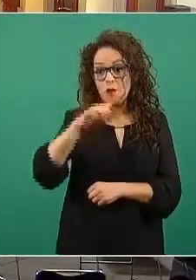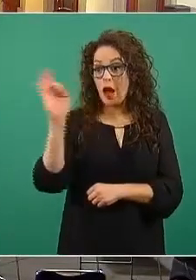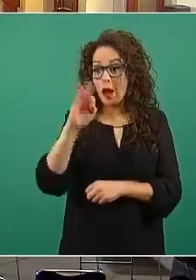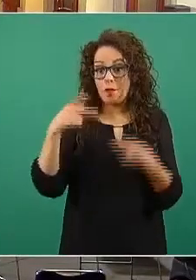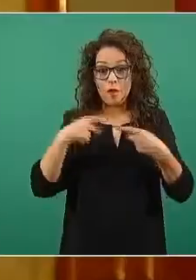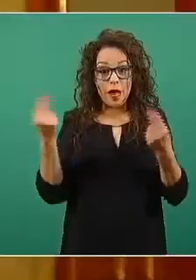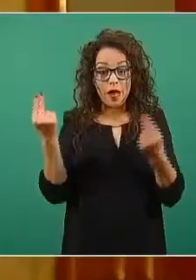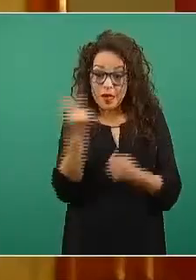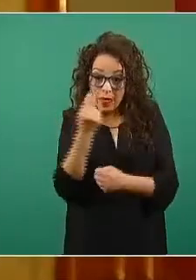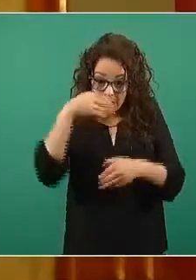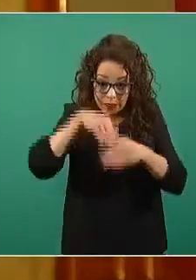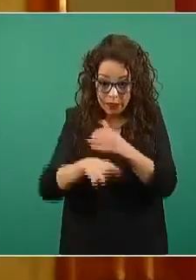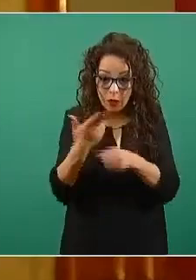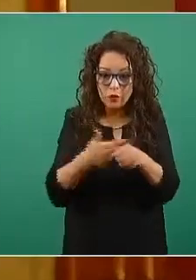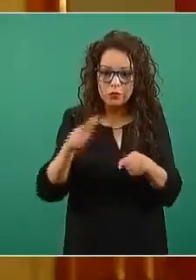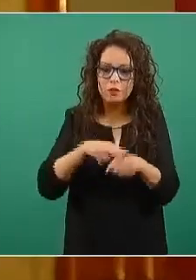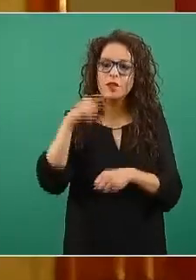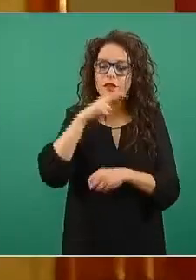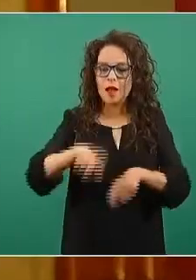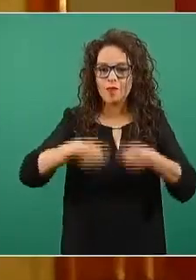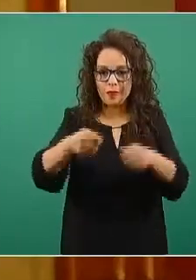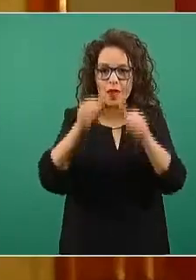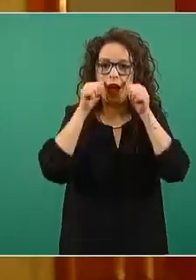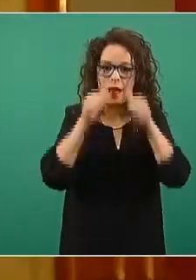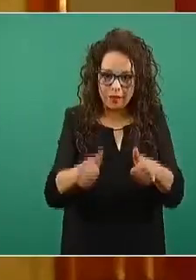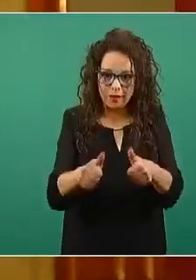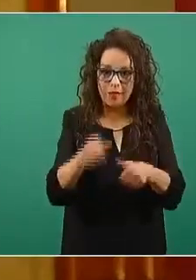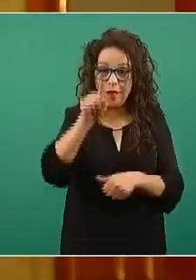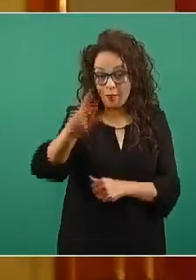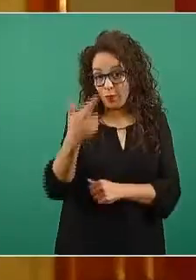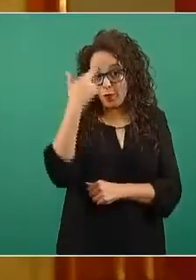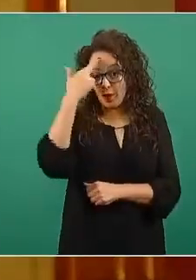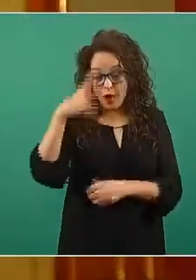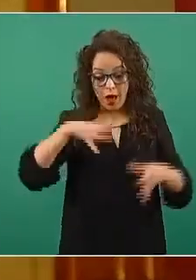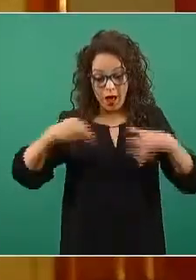recordemos, las epidemias se controlan desde la comunidad.